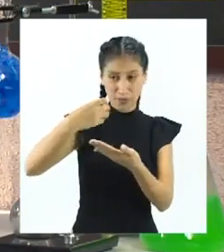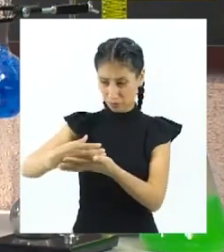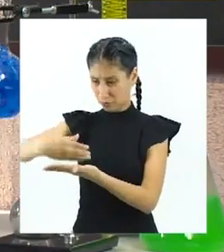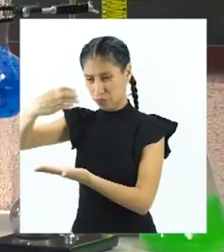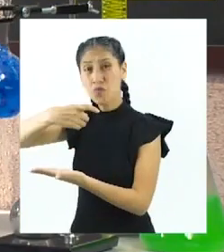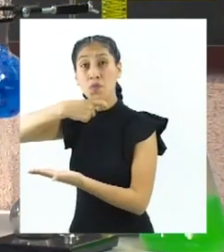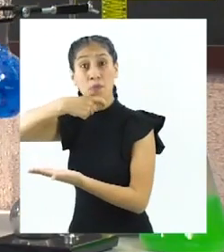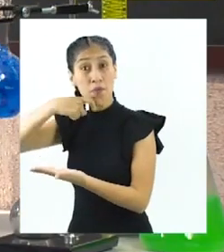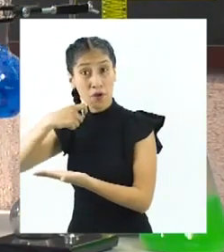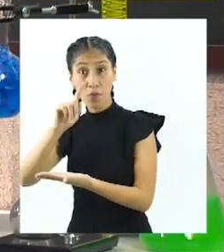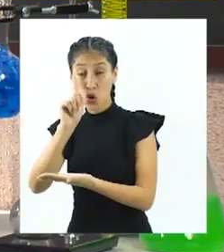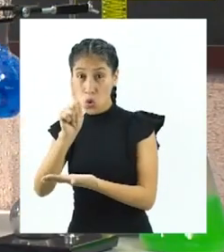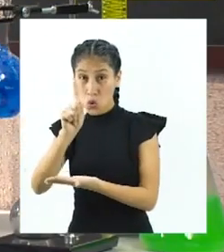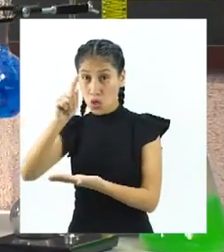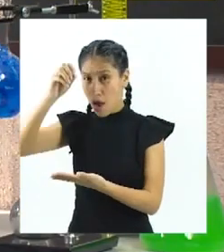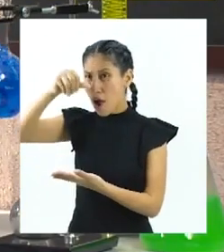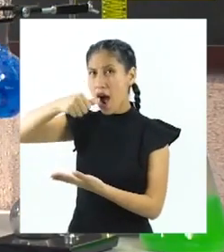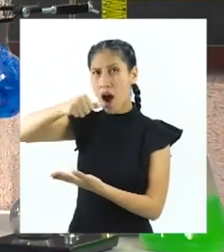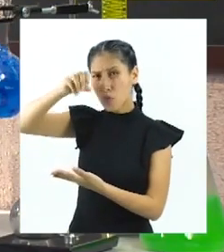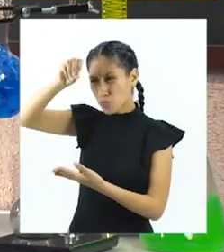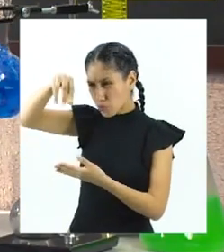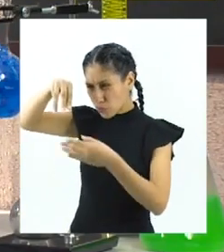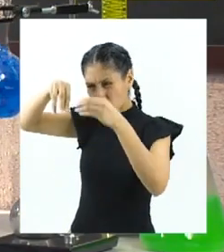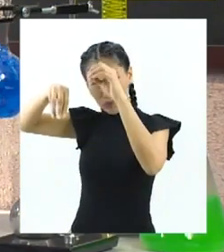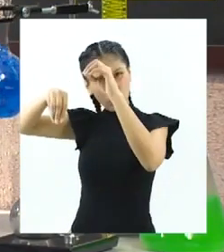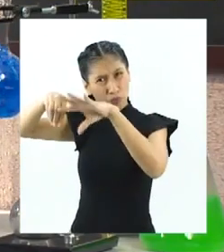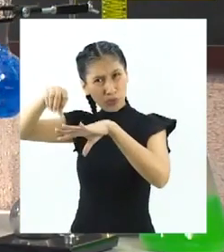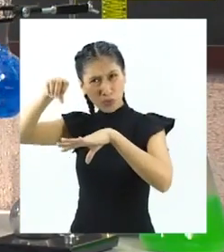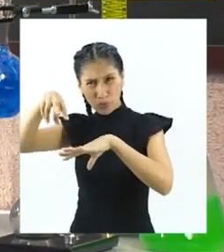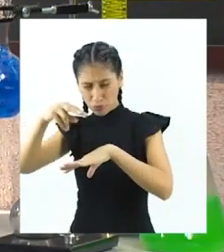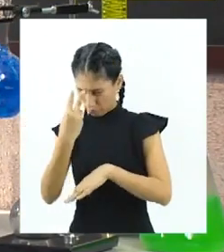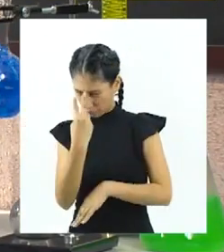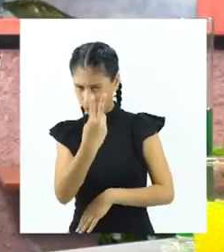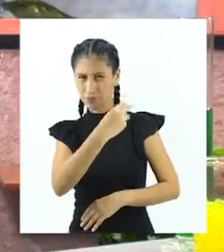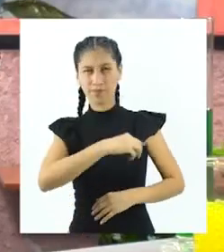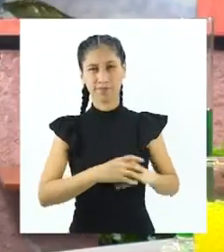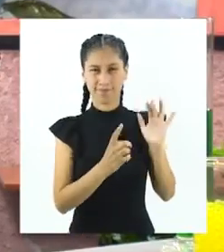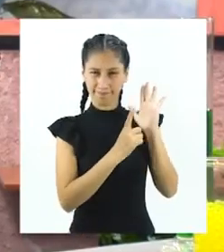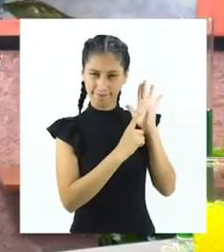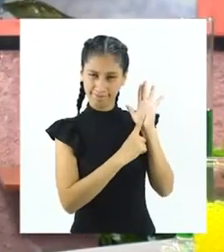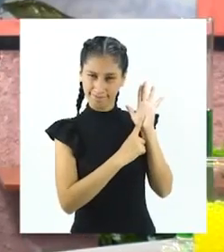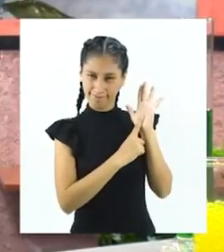gotas de agua en su superficie. Observemos y analicemos la causa.